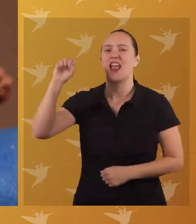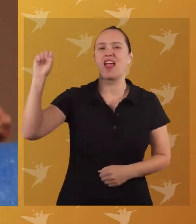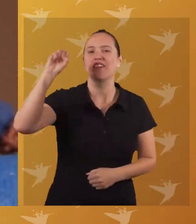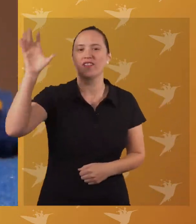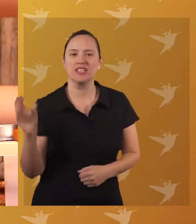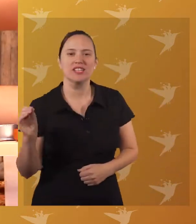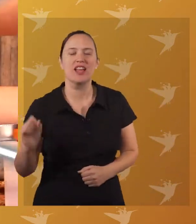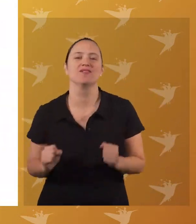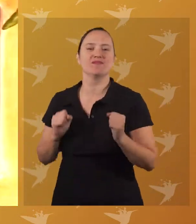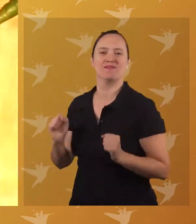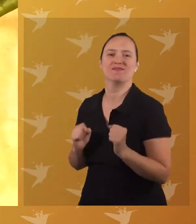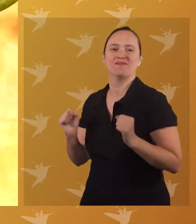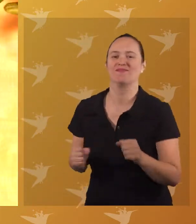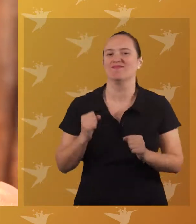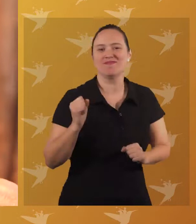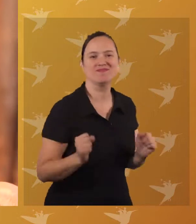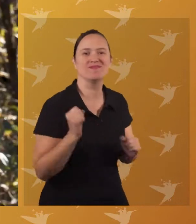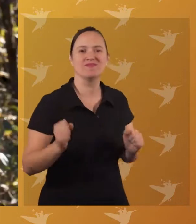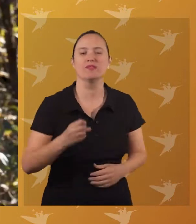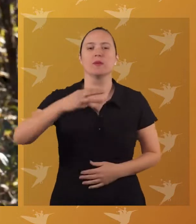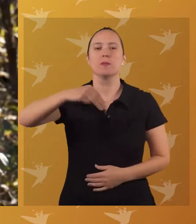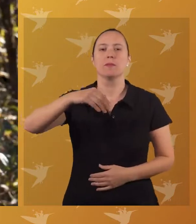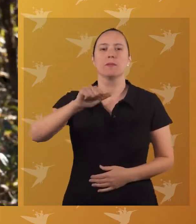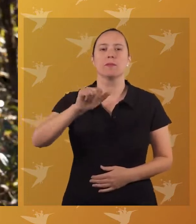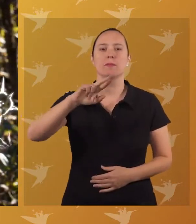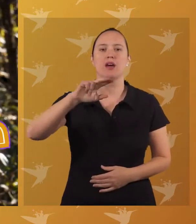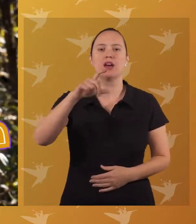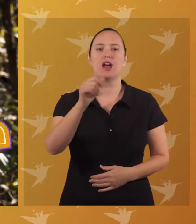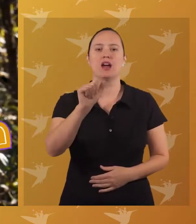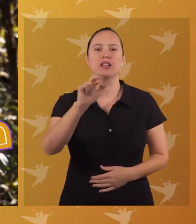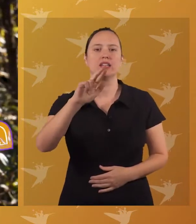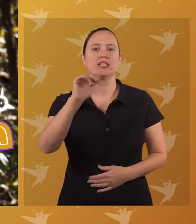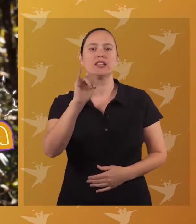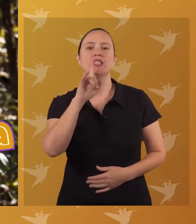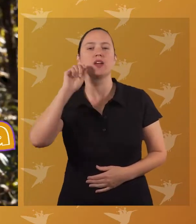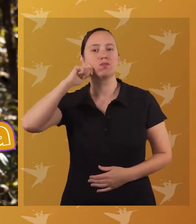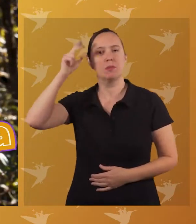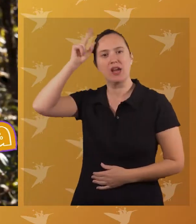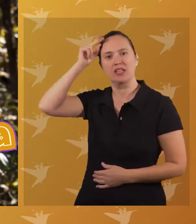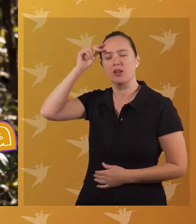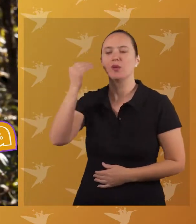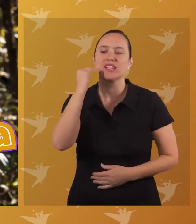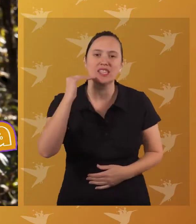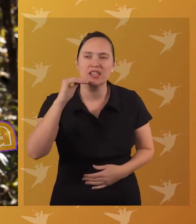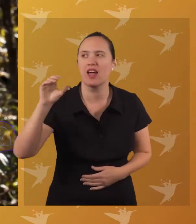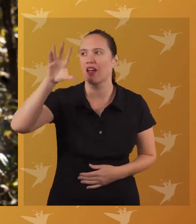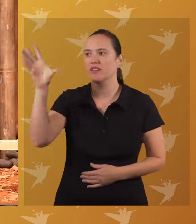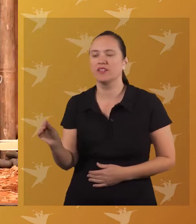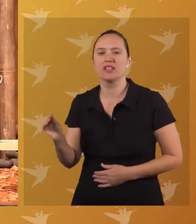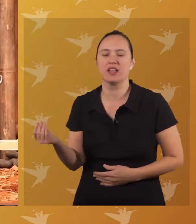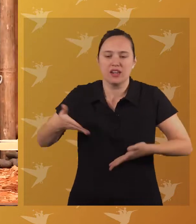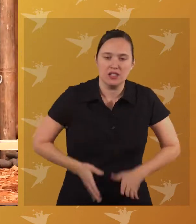muñecos tejidos Tienen piel morena y cabello rizado Margarita, una niña afrochilena Capítulo 1 Llegada a un nuevo